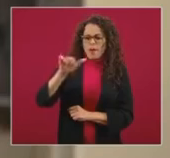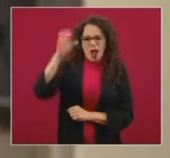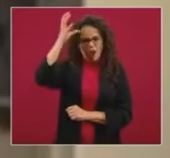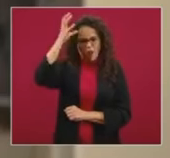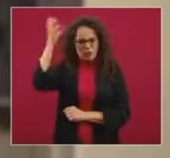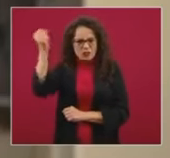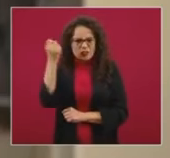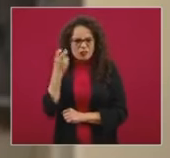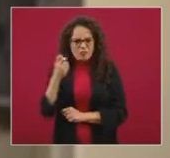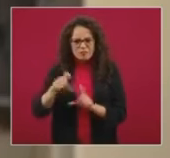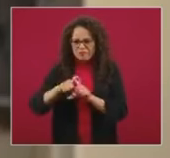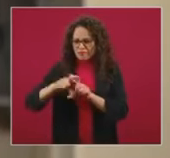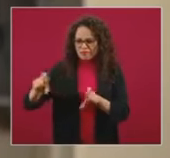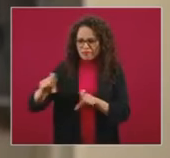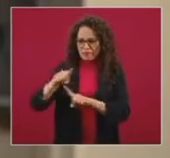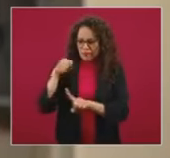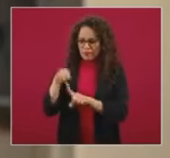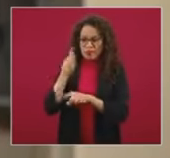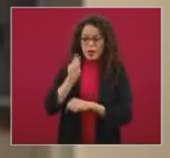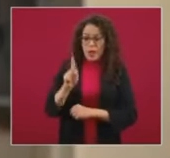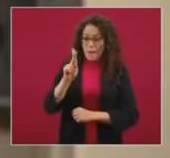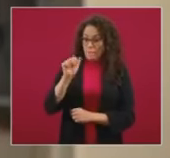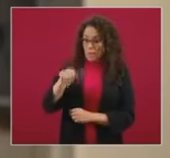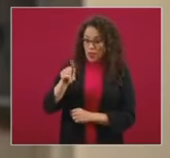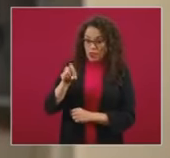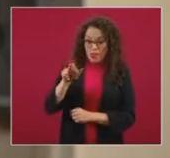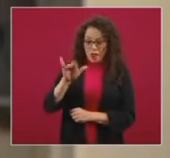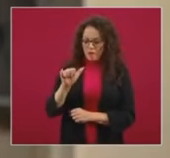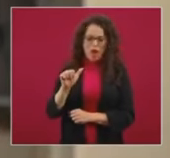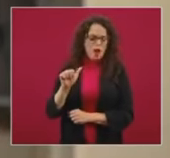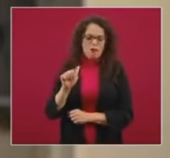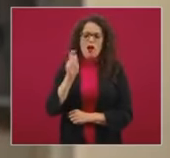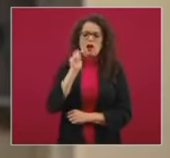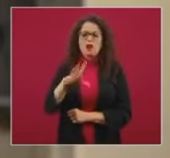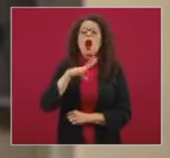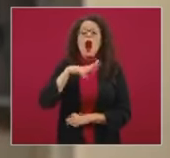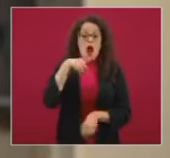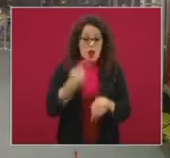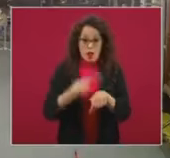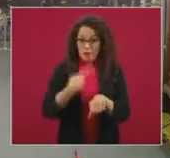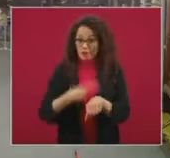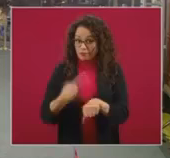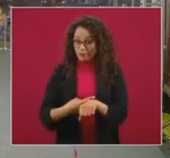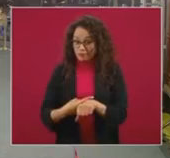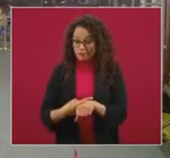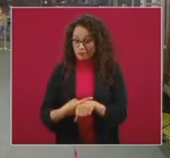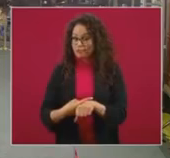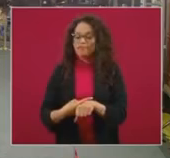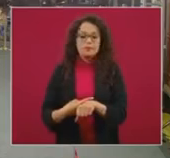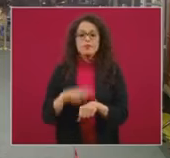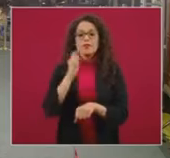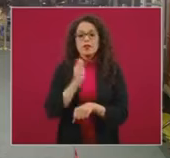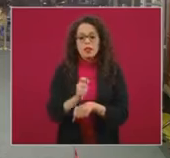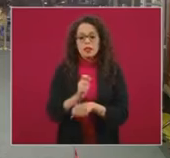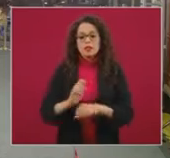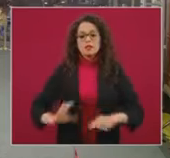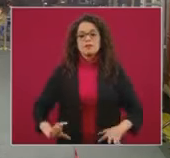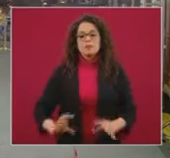es una pandemia por la presencia de una enfermedad, sino que es la asociación